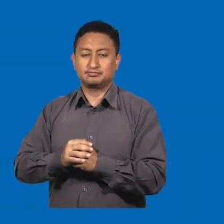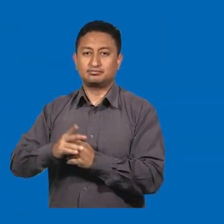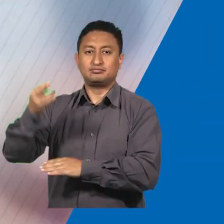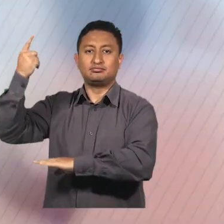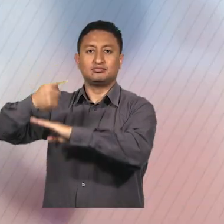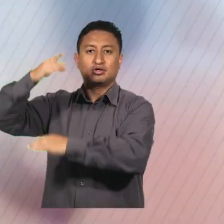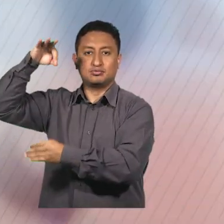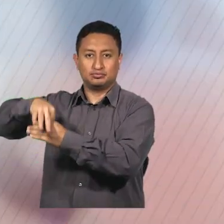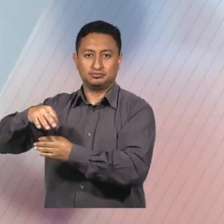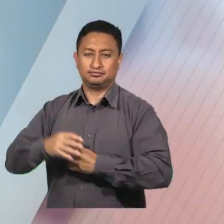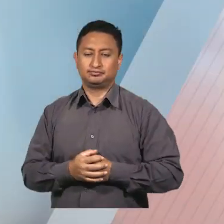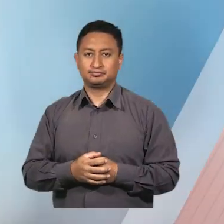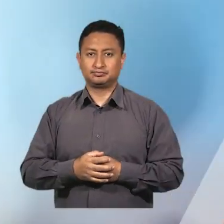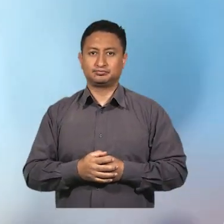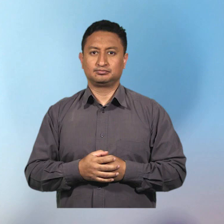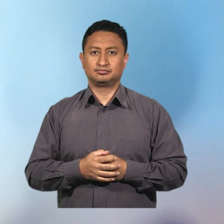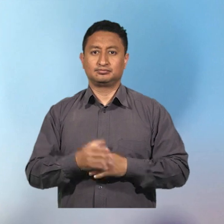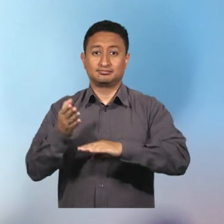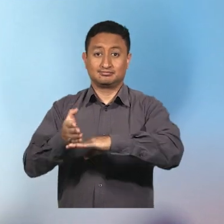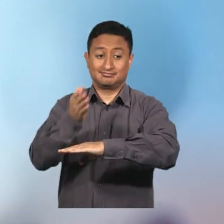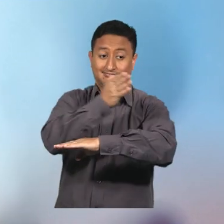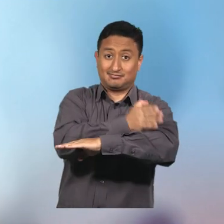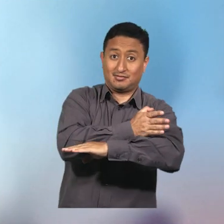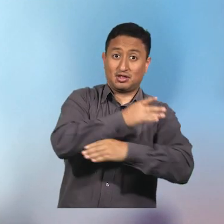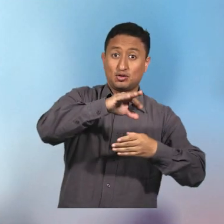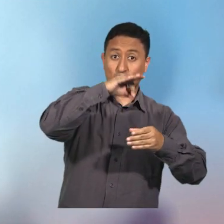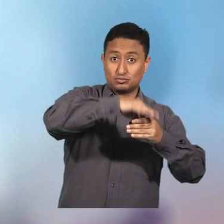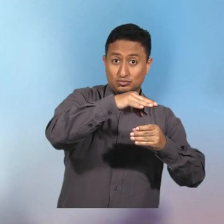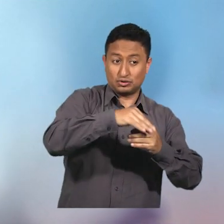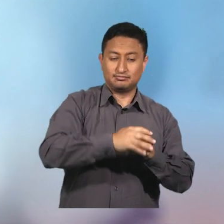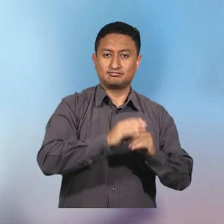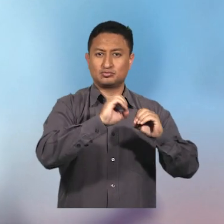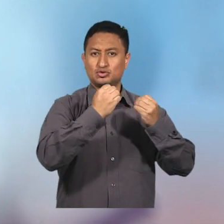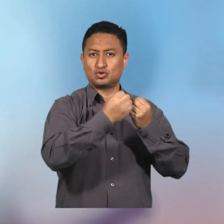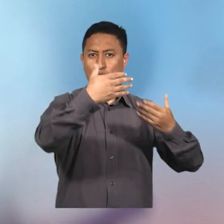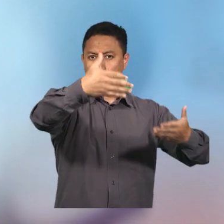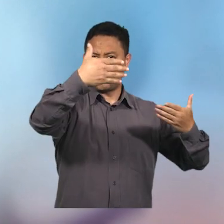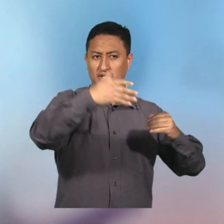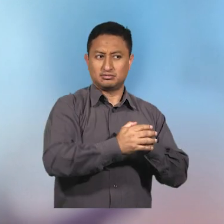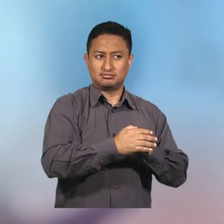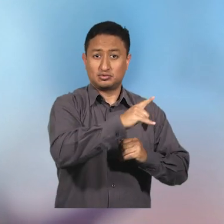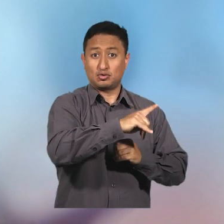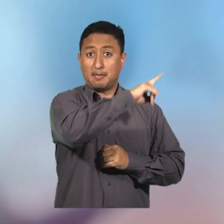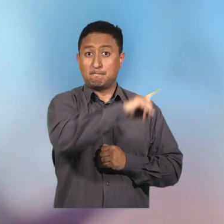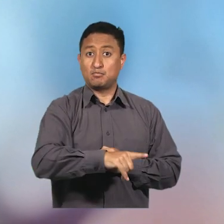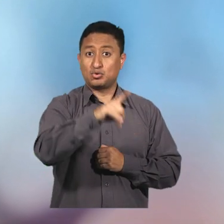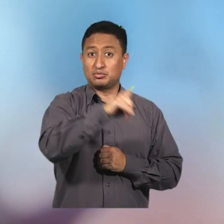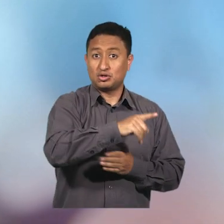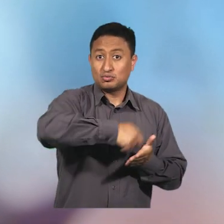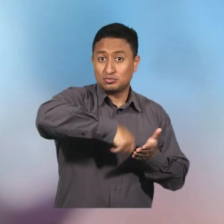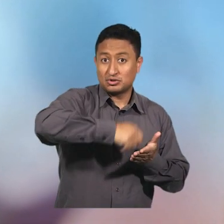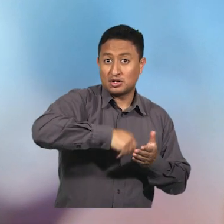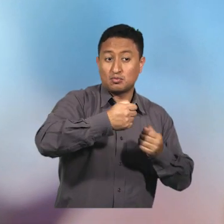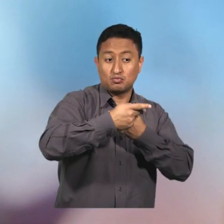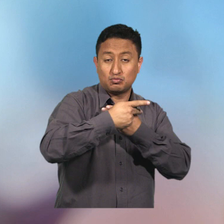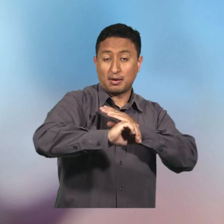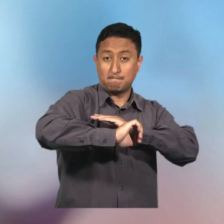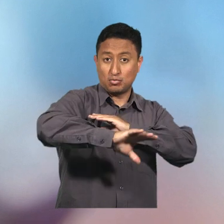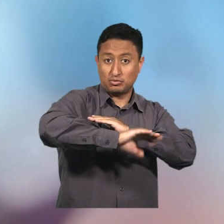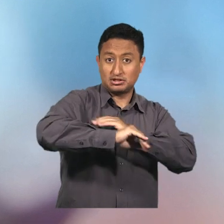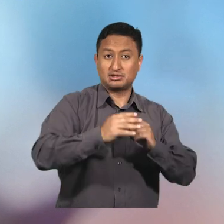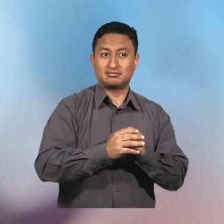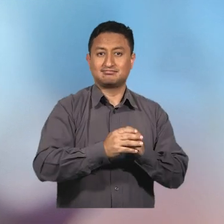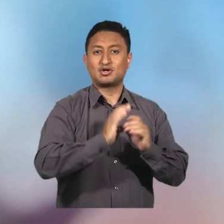día del sufragio. Antes de la pre-campaña, las organizaciones políticas no podrán contratar publicidad en los medios de